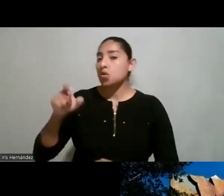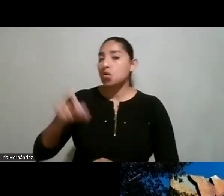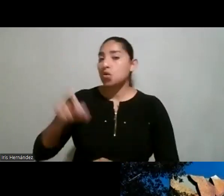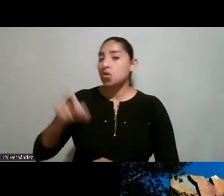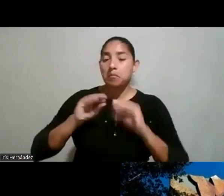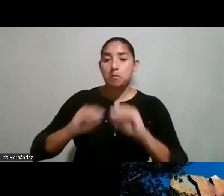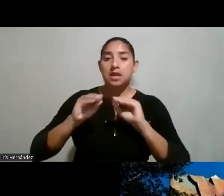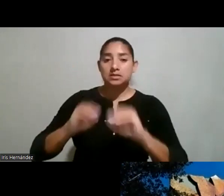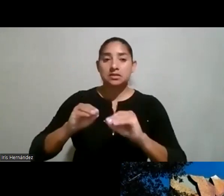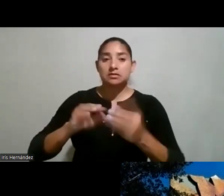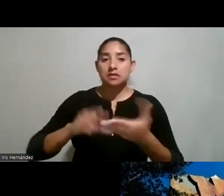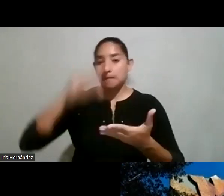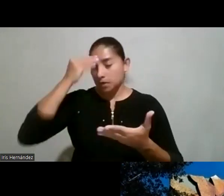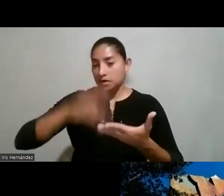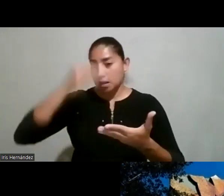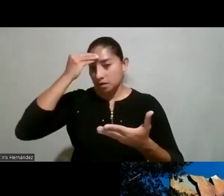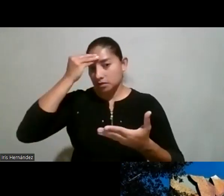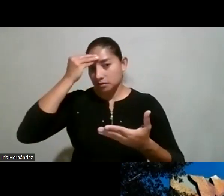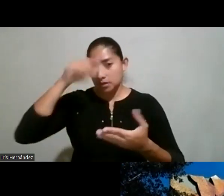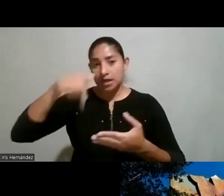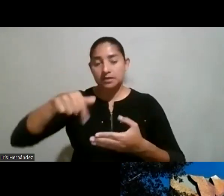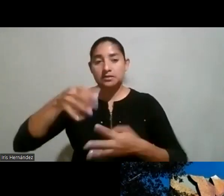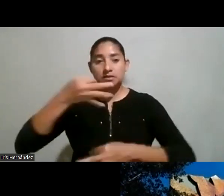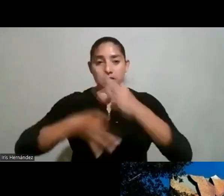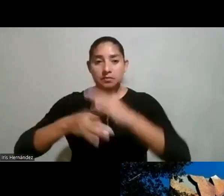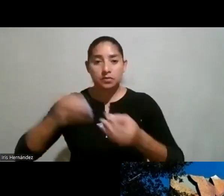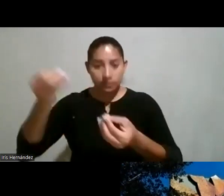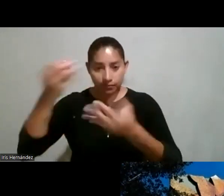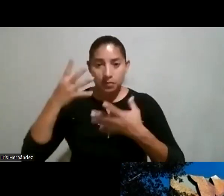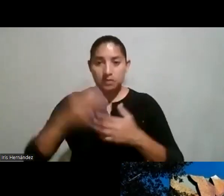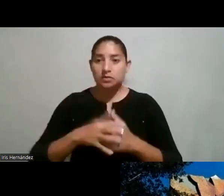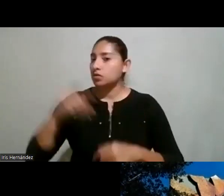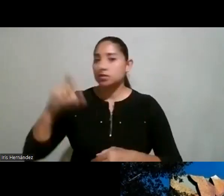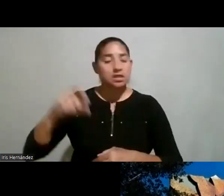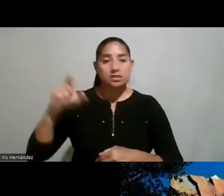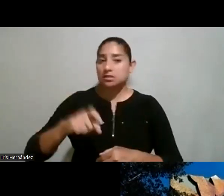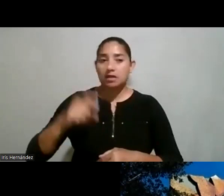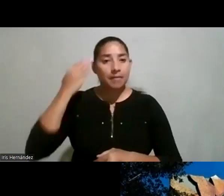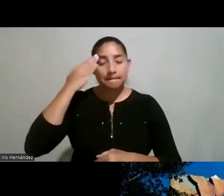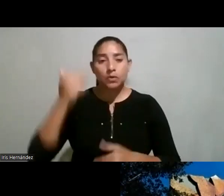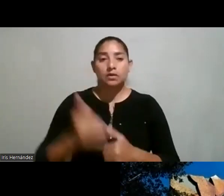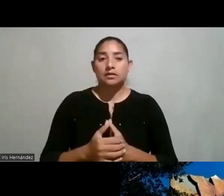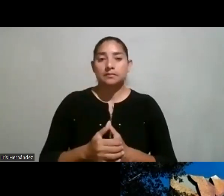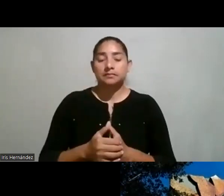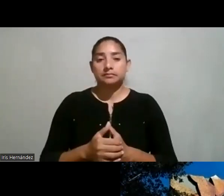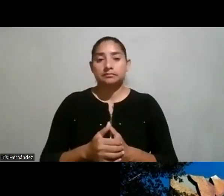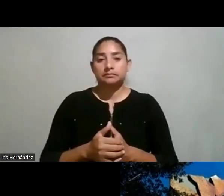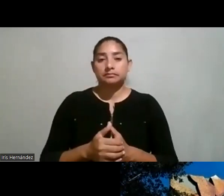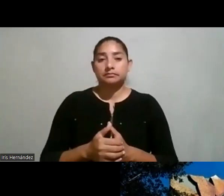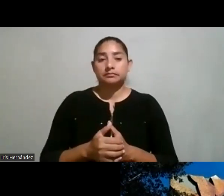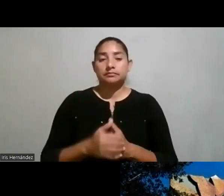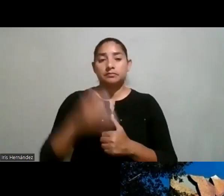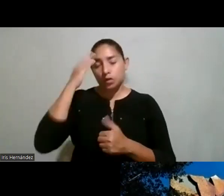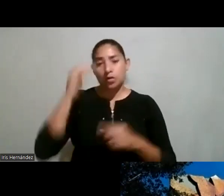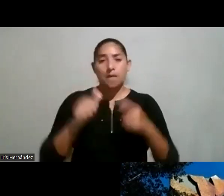enseñarle a los niños y las niñas este tipo de conocimiento ¿por qué? porque en